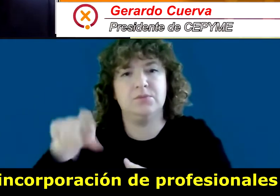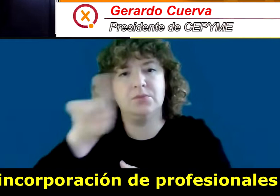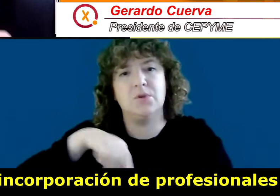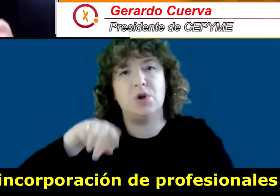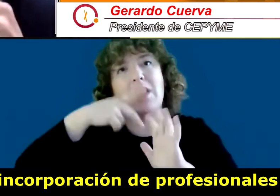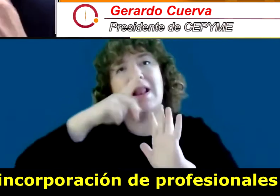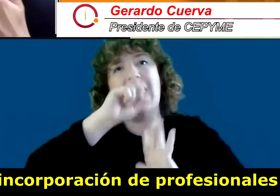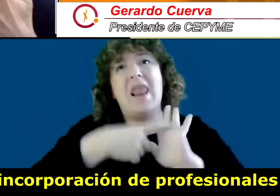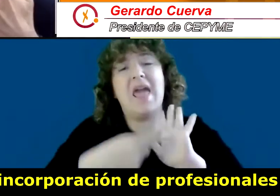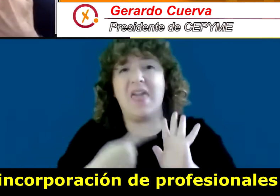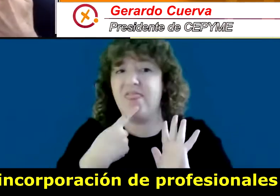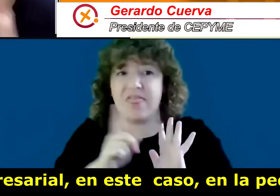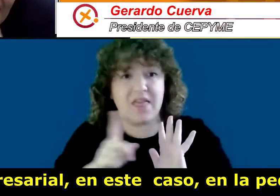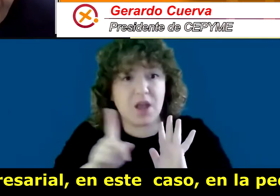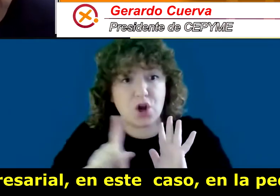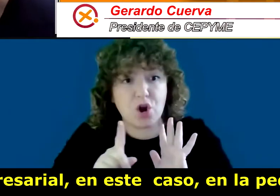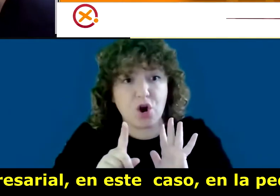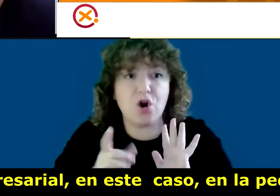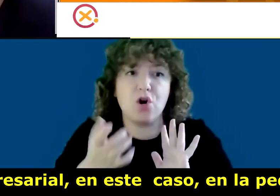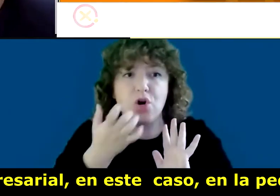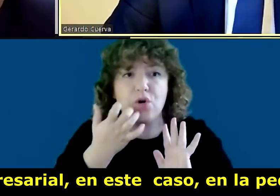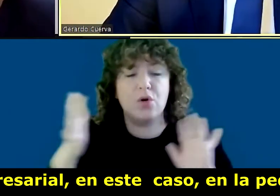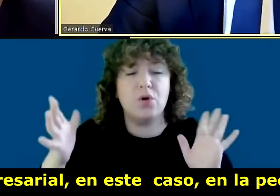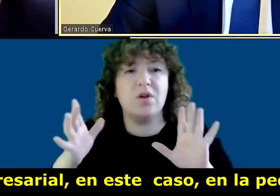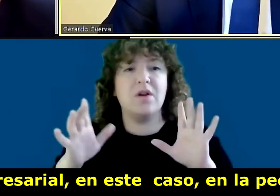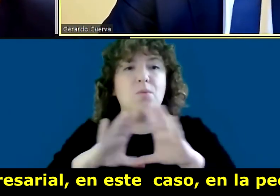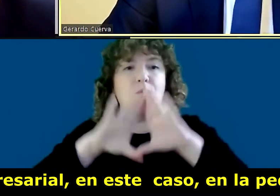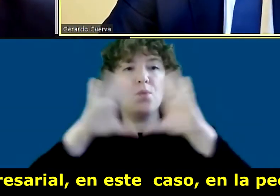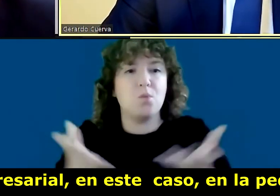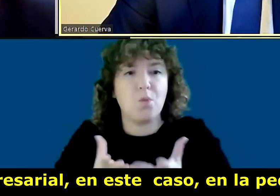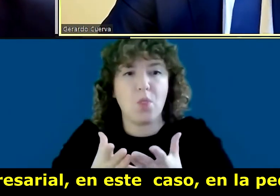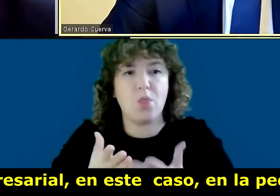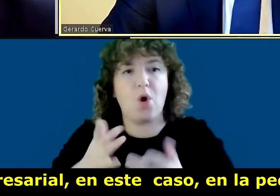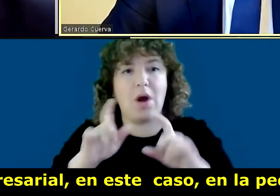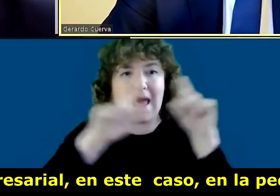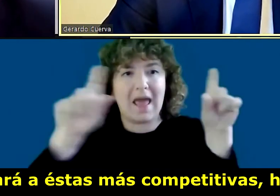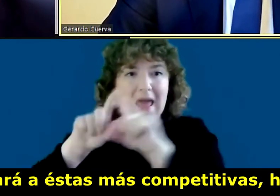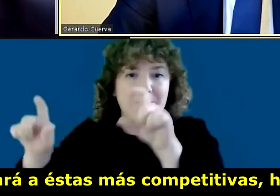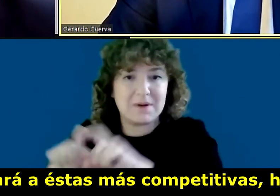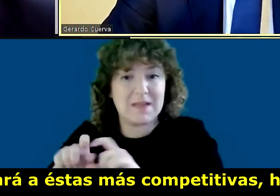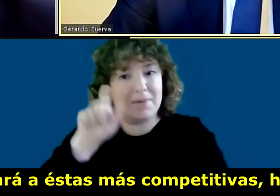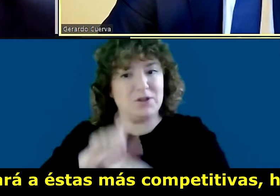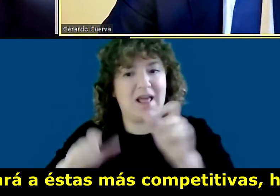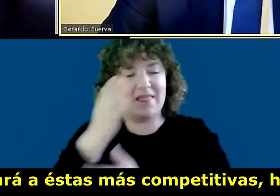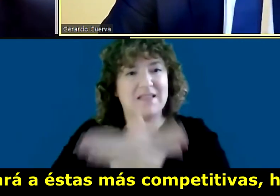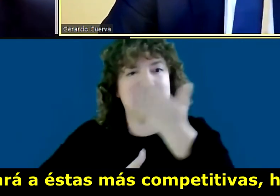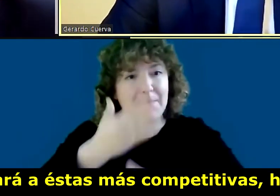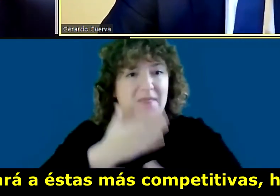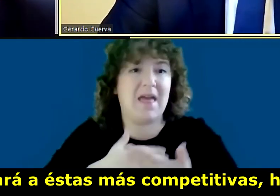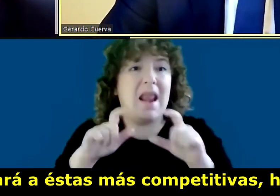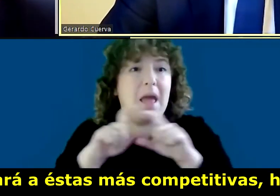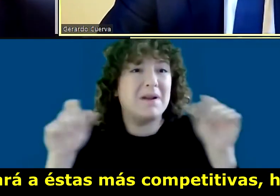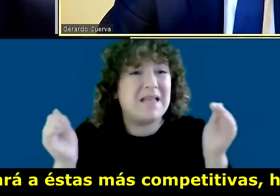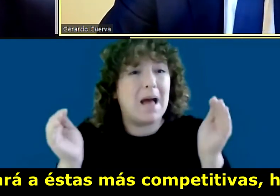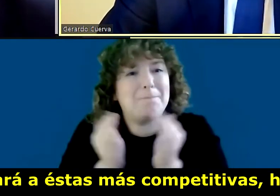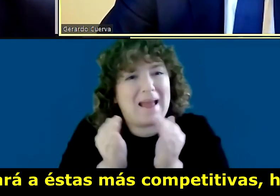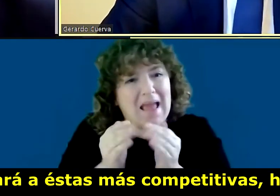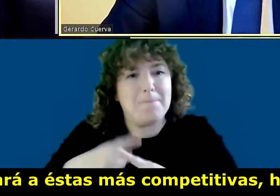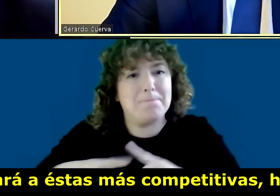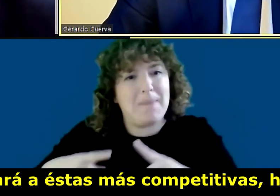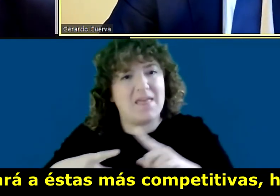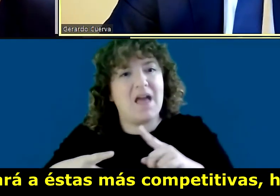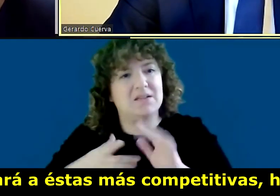profesionales con discapacidad en el mundo empresarial, en este caso en la pequeña y mediana empresa española, hará estas más